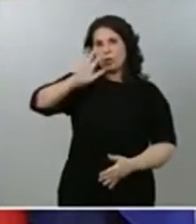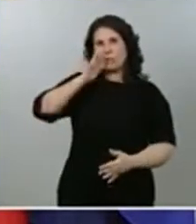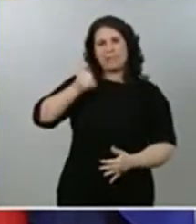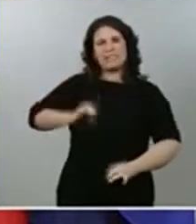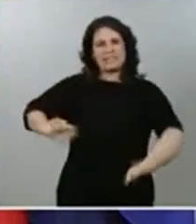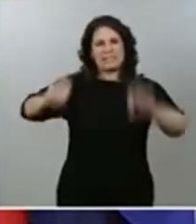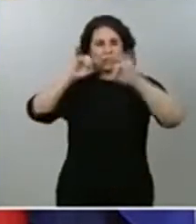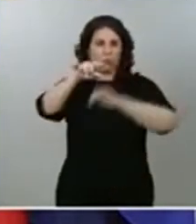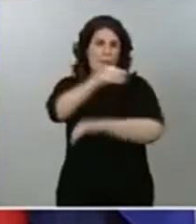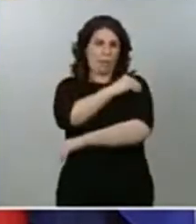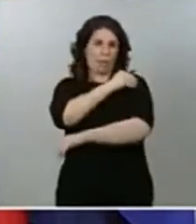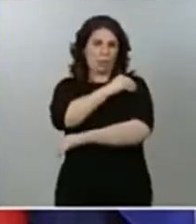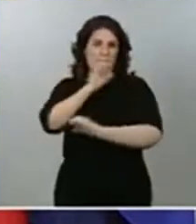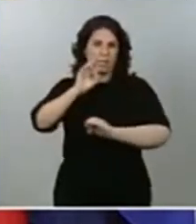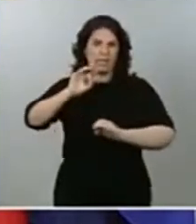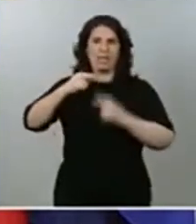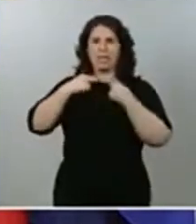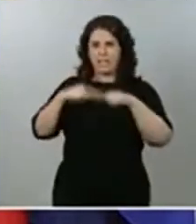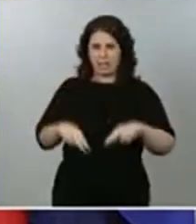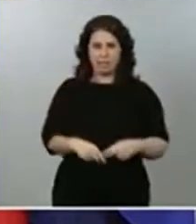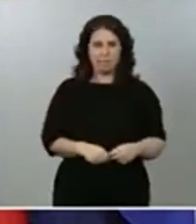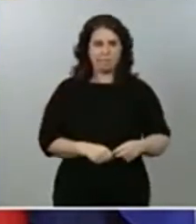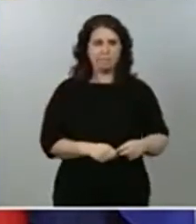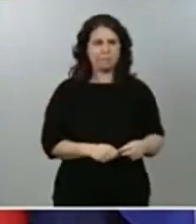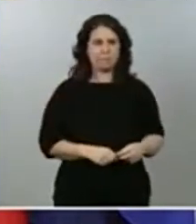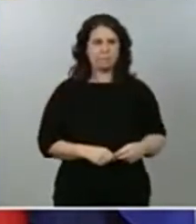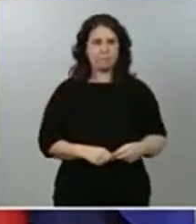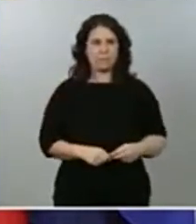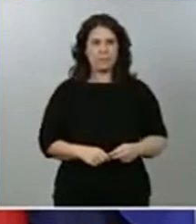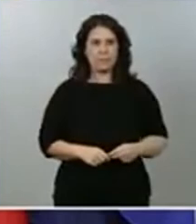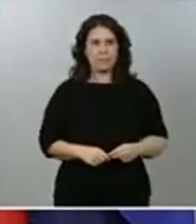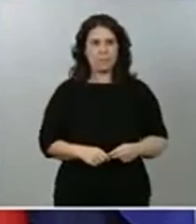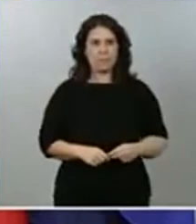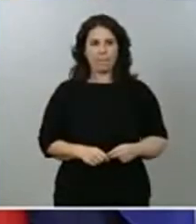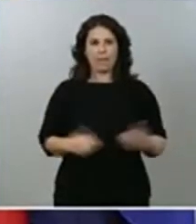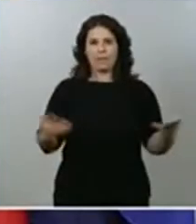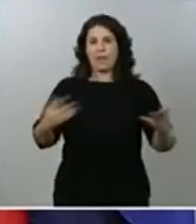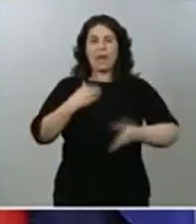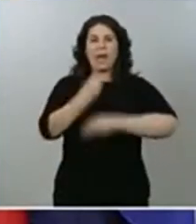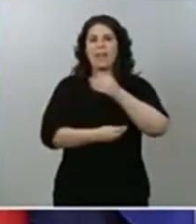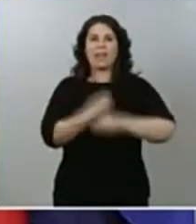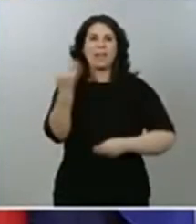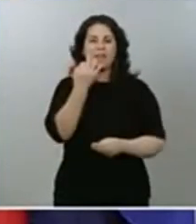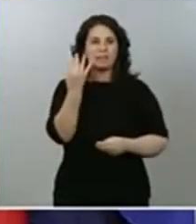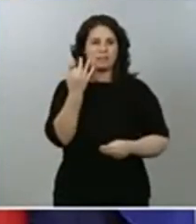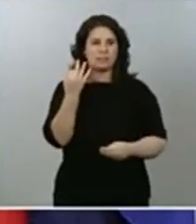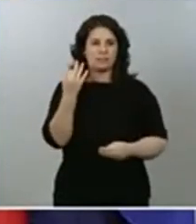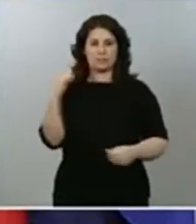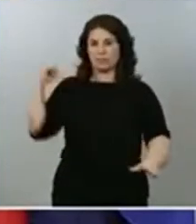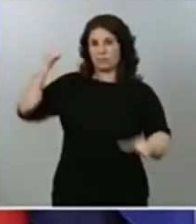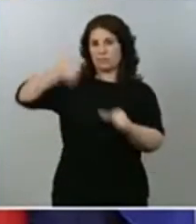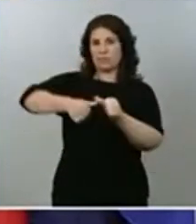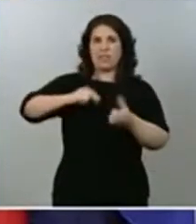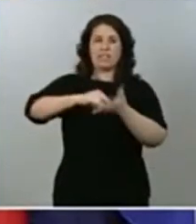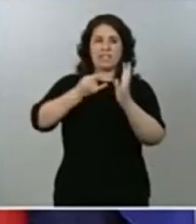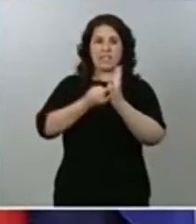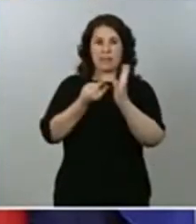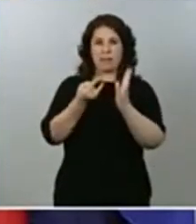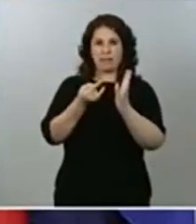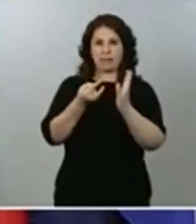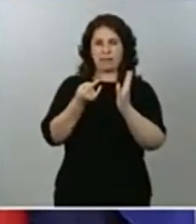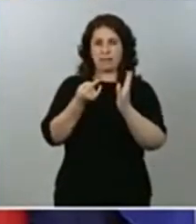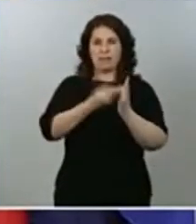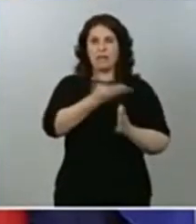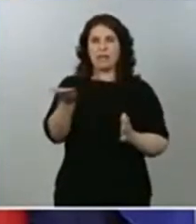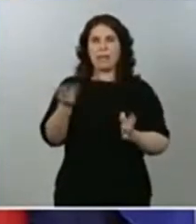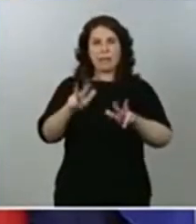del seguirá. Lo que hay que hacer es lo que hemos venido diciendo siempre, tener sistemas desplegados que permitan detectar muy precozmente